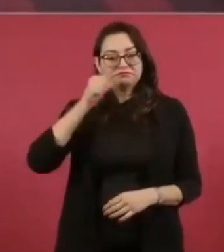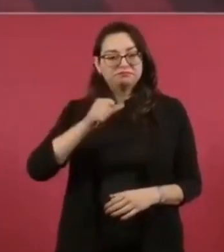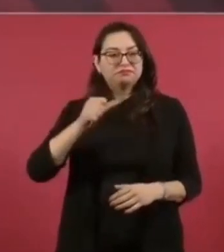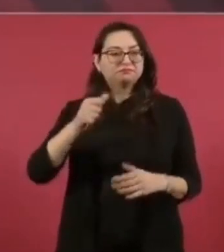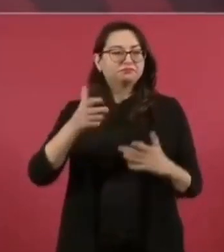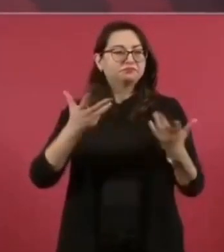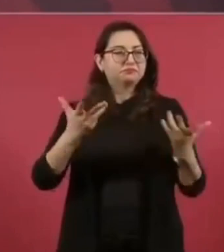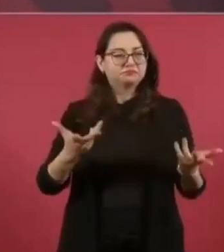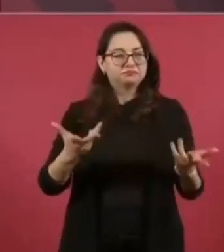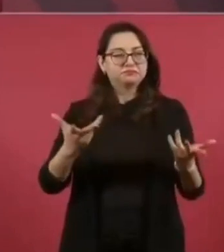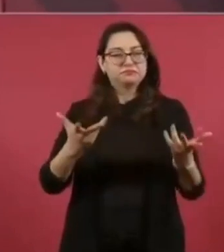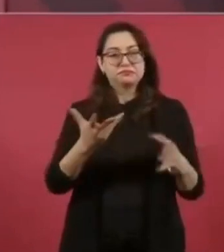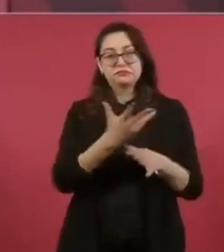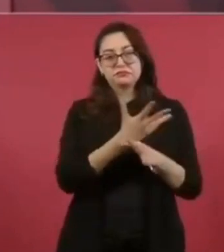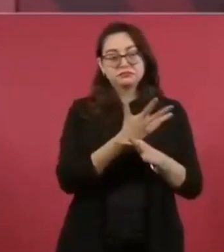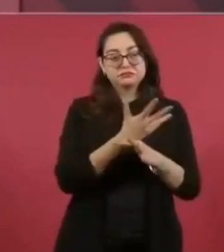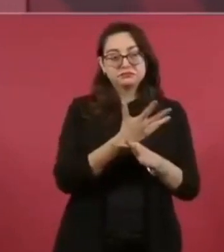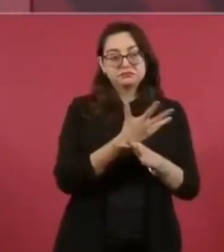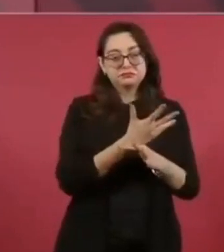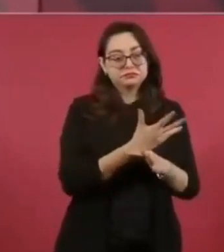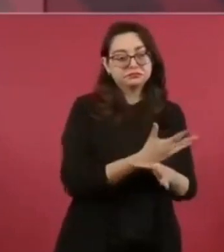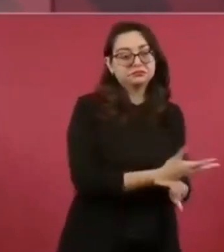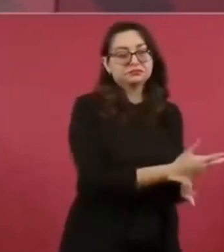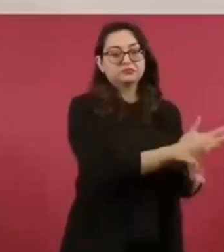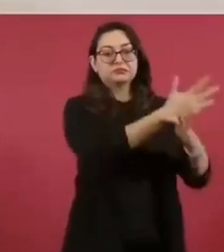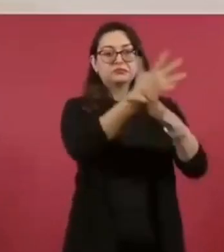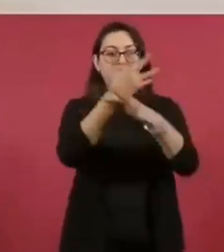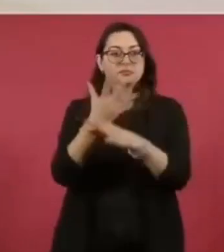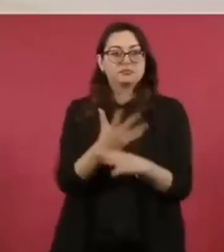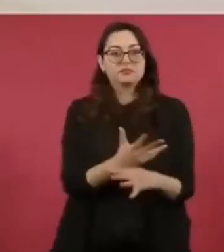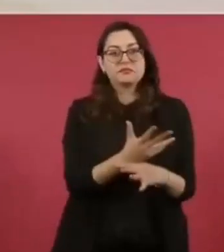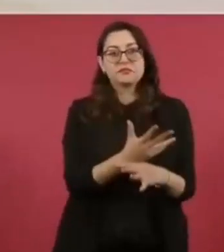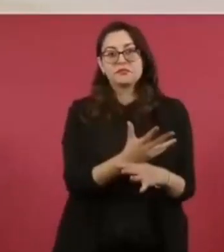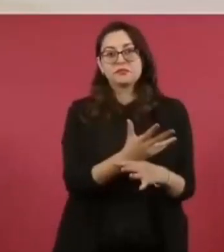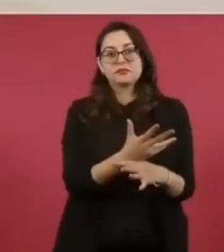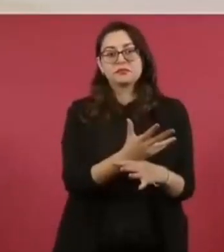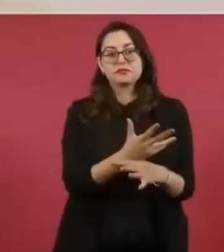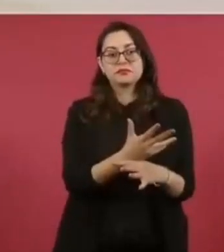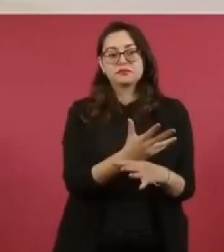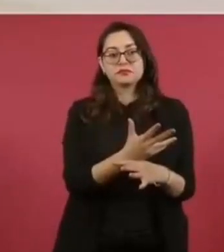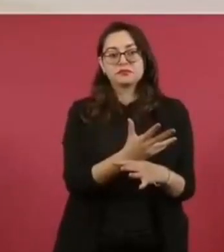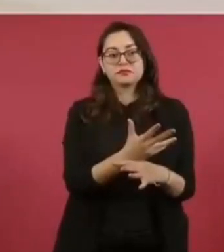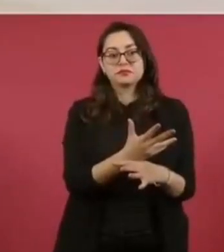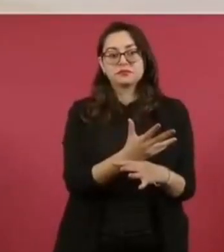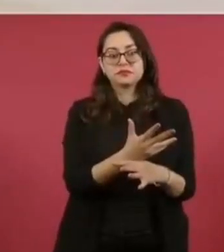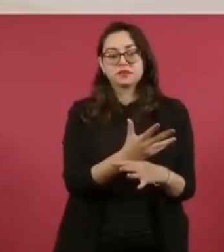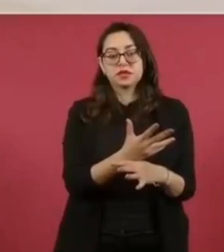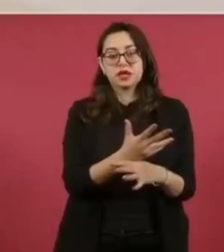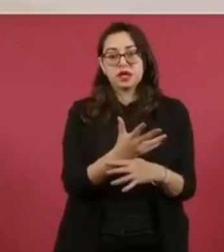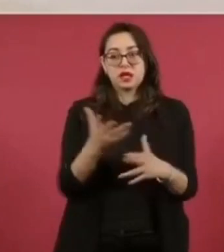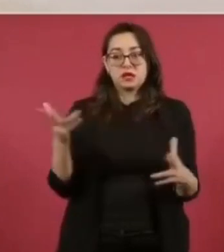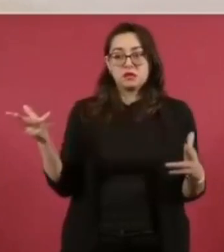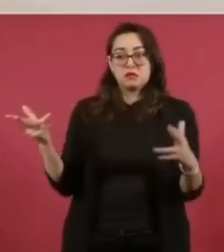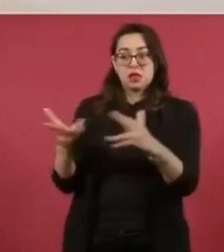trataba de un asesino solitario.